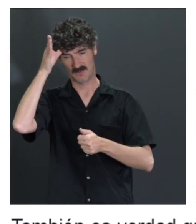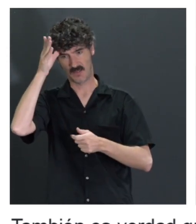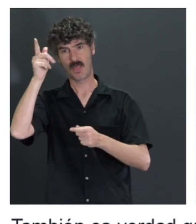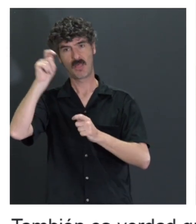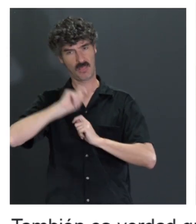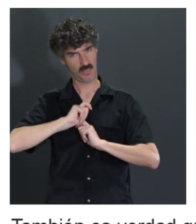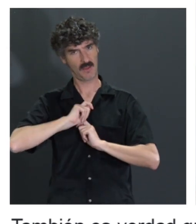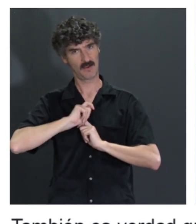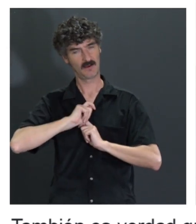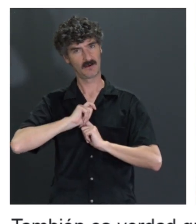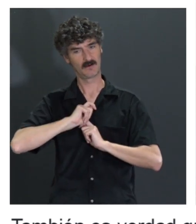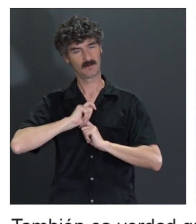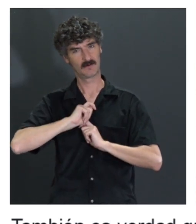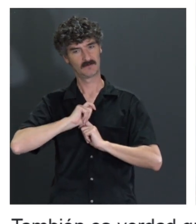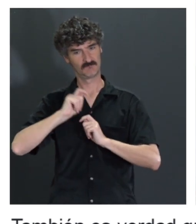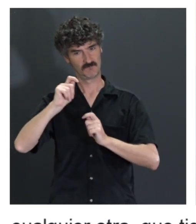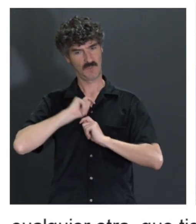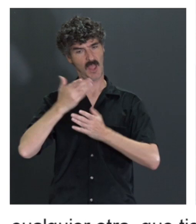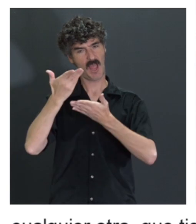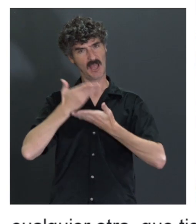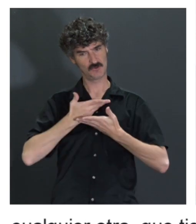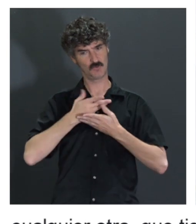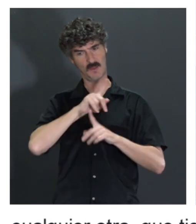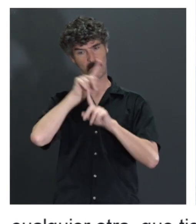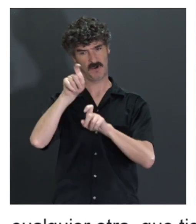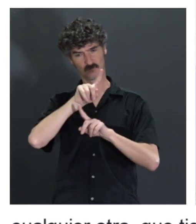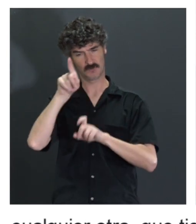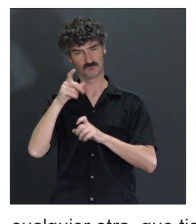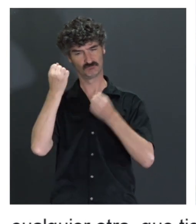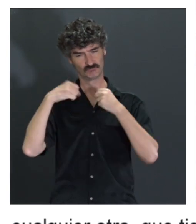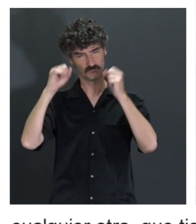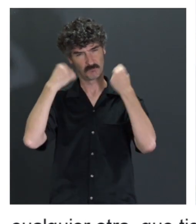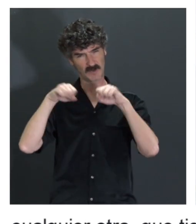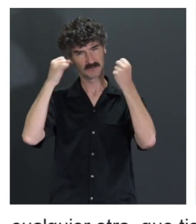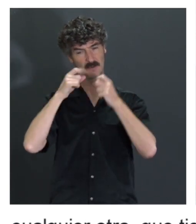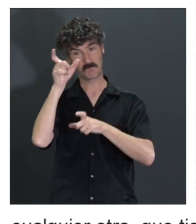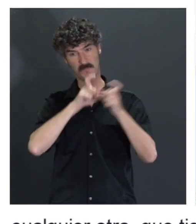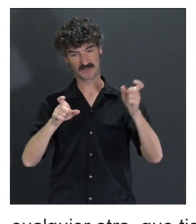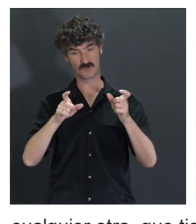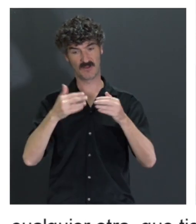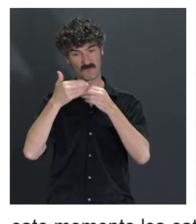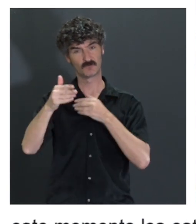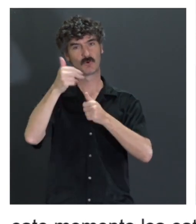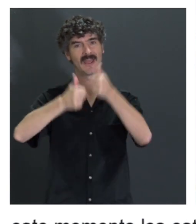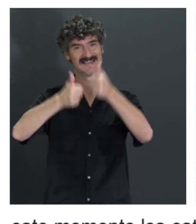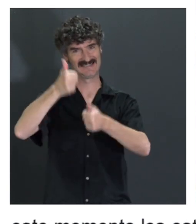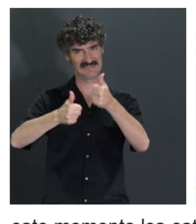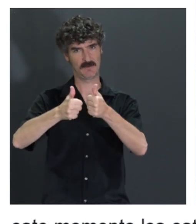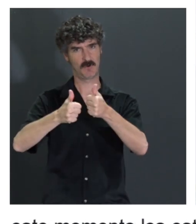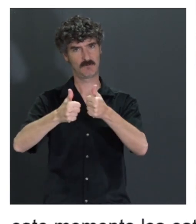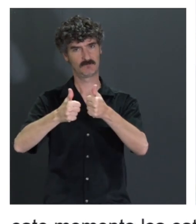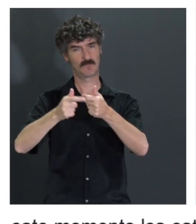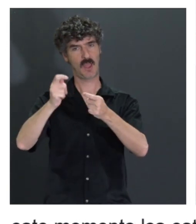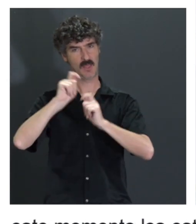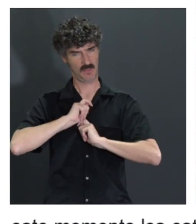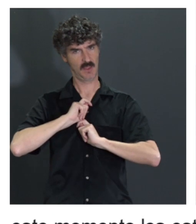pues a generar las preguntas y respuestas para entrenarse como personas para esos exámenes. Entonces,